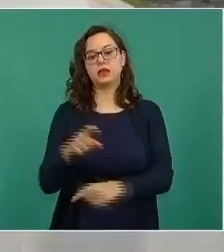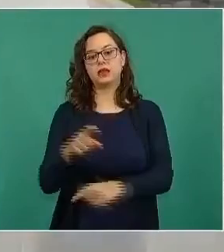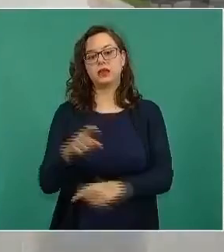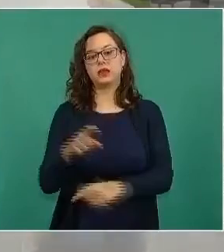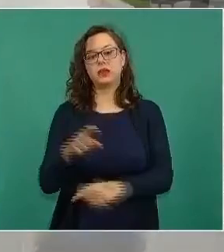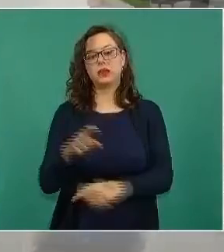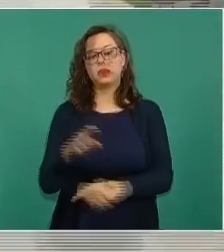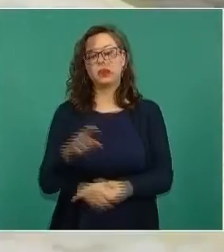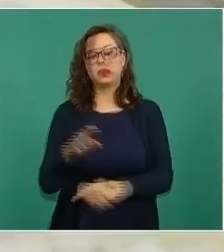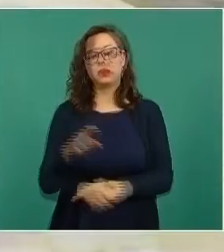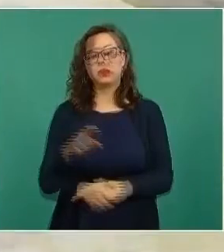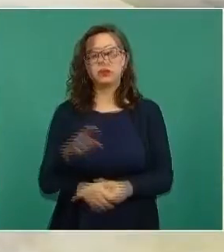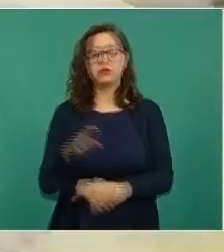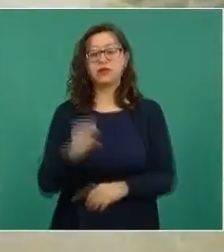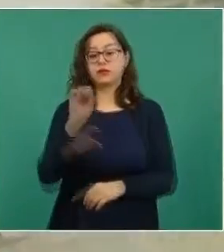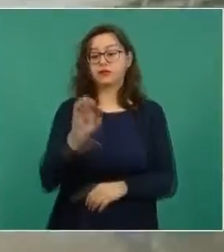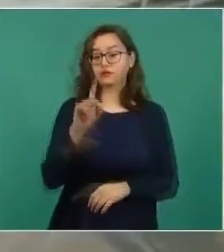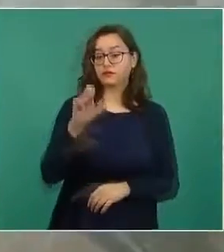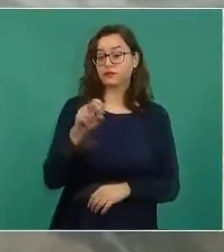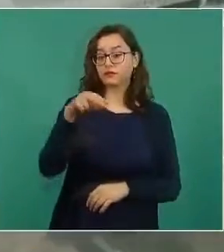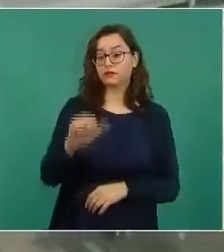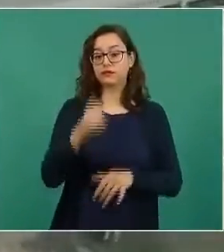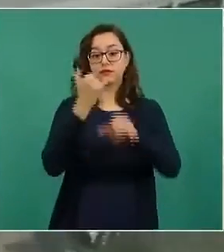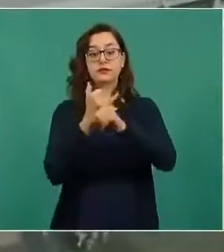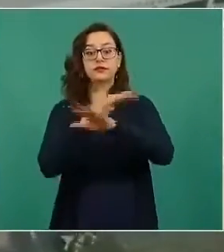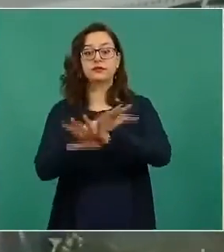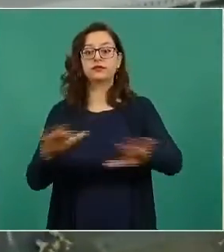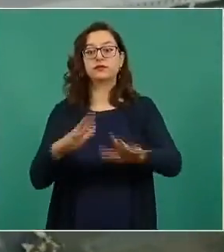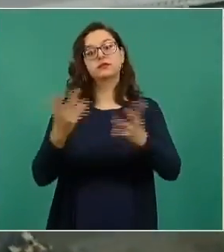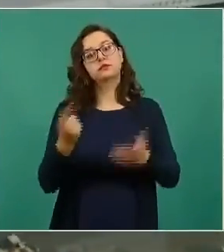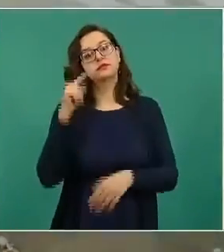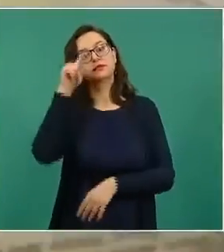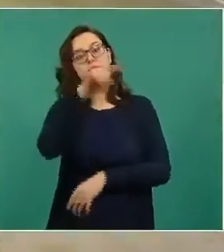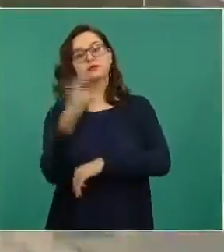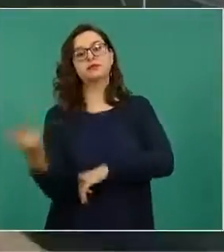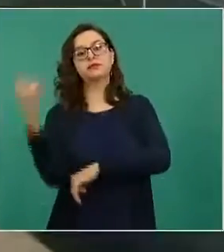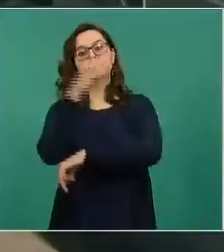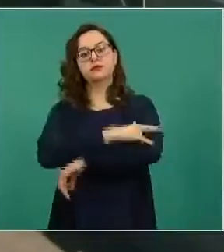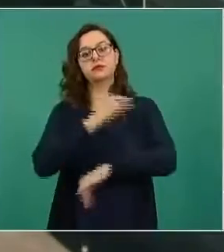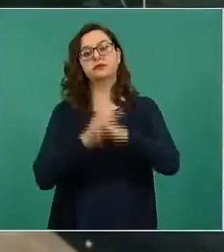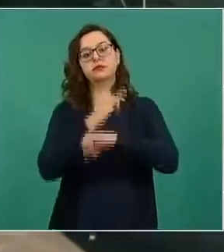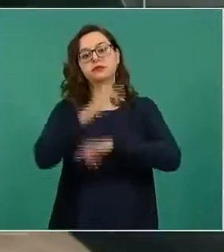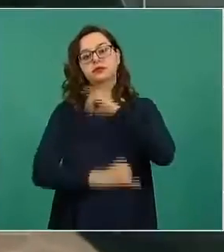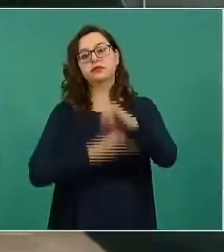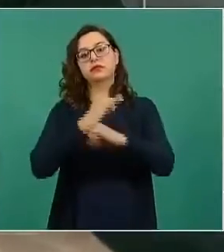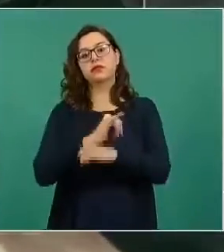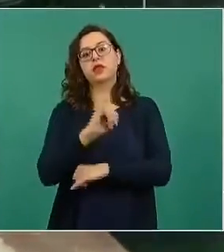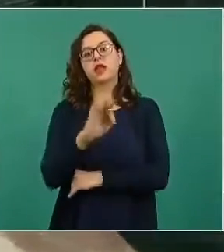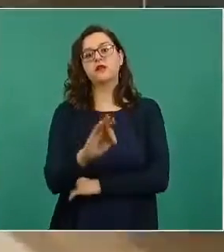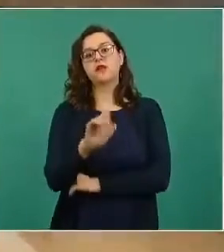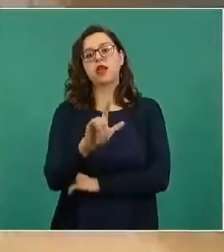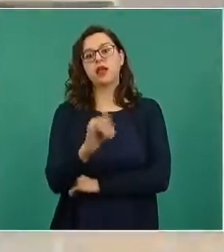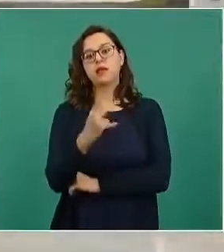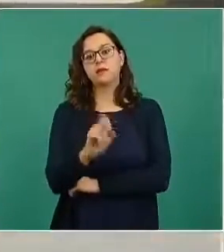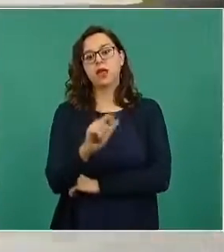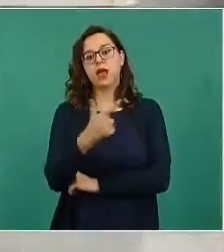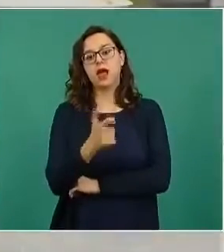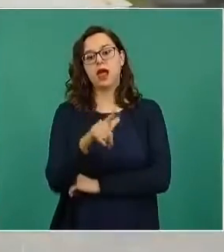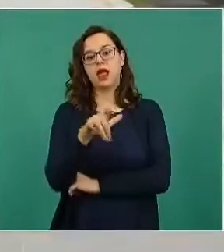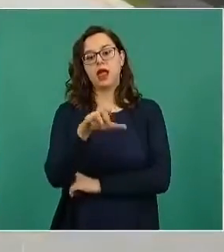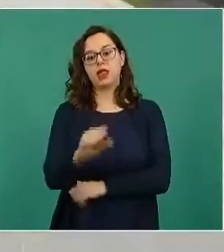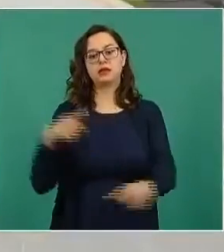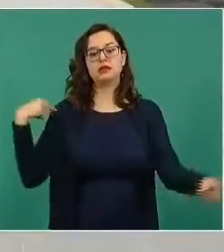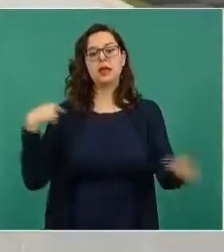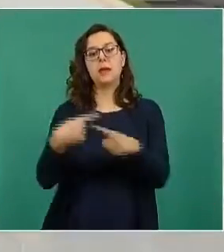La Secretaría de la Defensa Nacional informa los avances en la construcción del Aeropuerto Internacional Felipe Ángeles al 22 de noviembre de